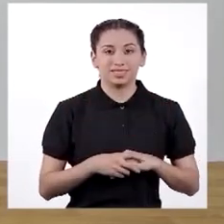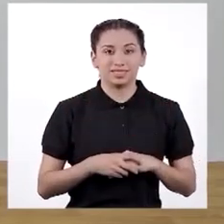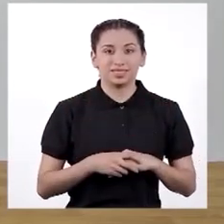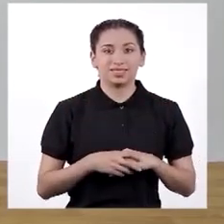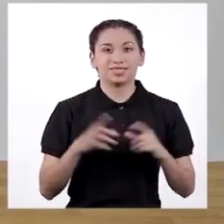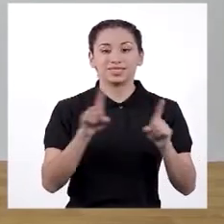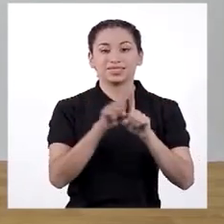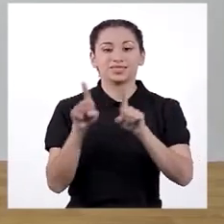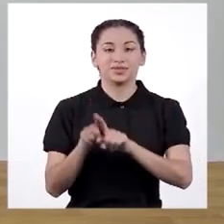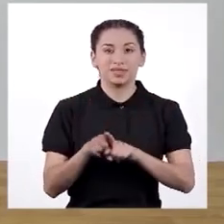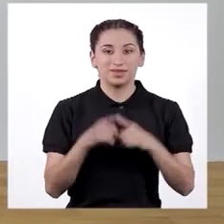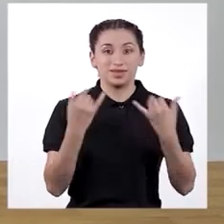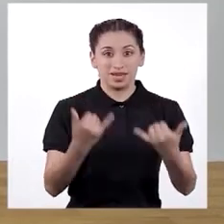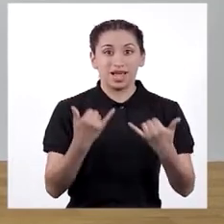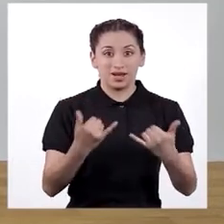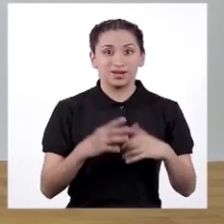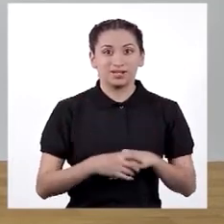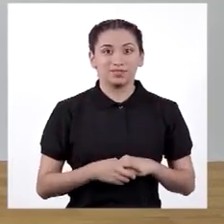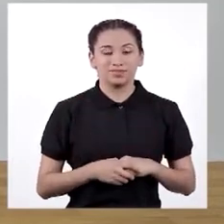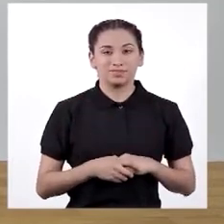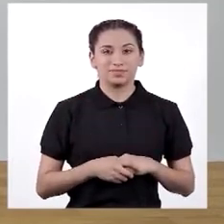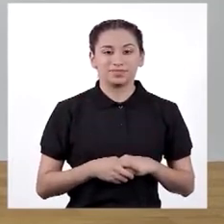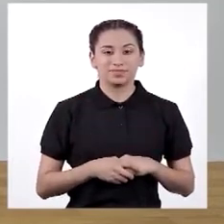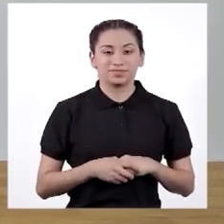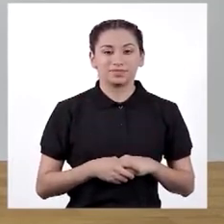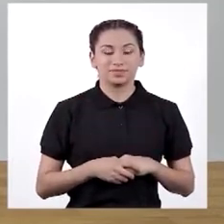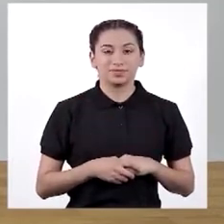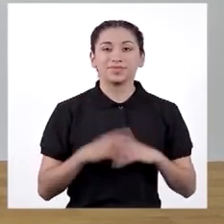Respiramos. Para relajarnos.